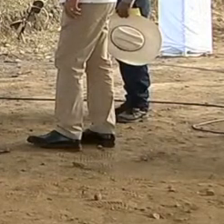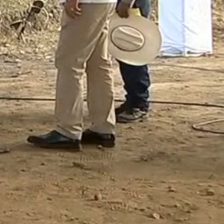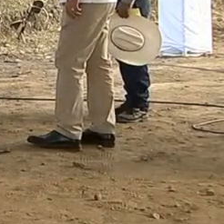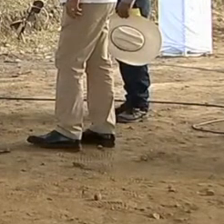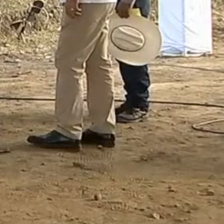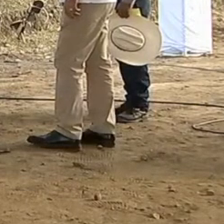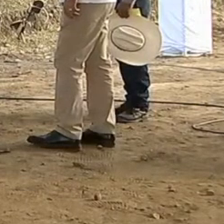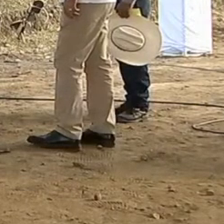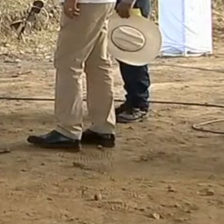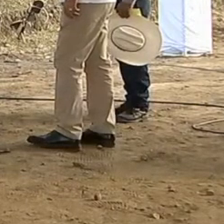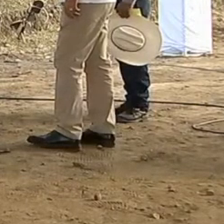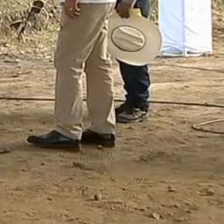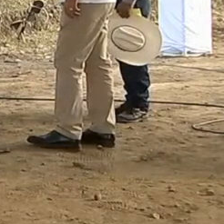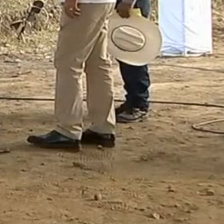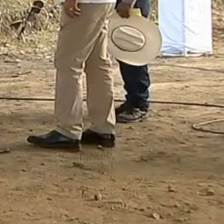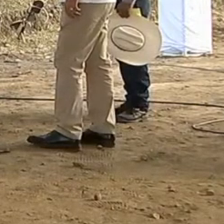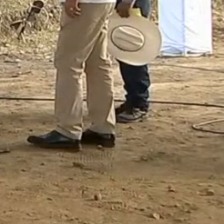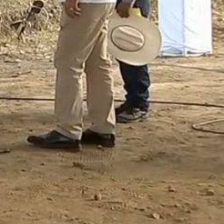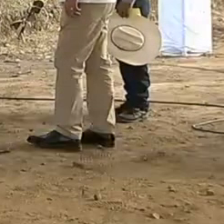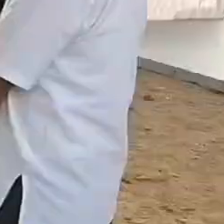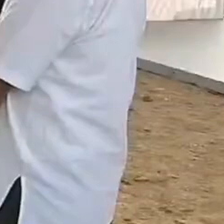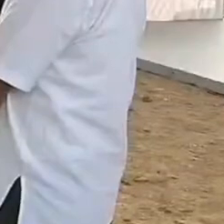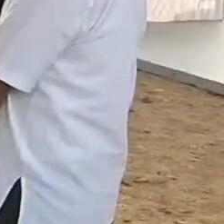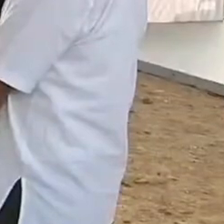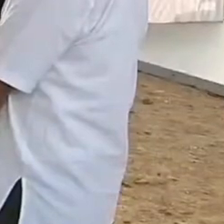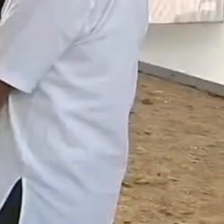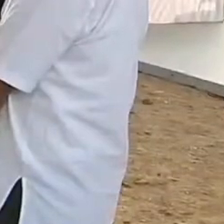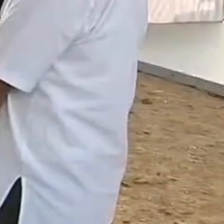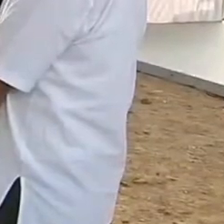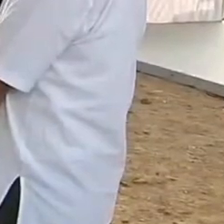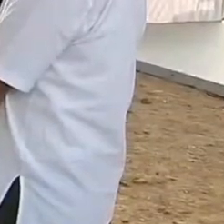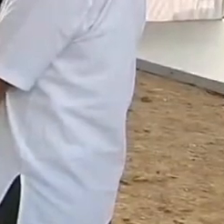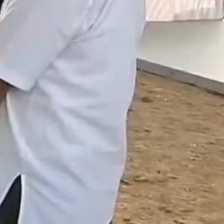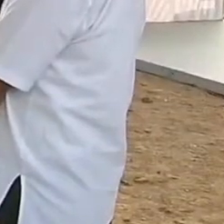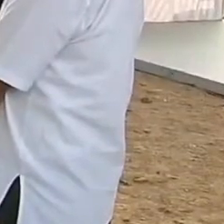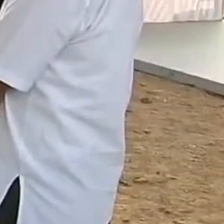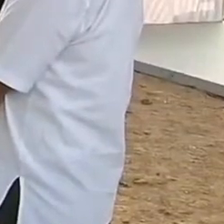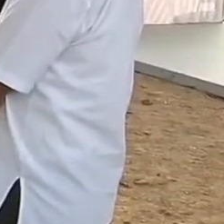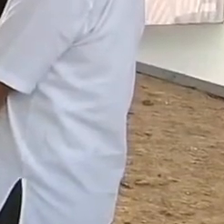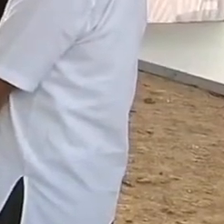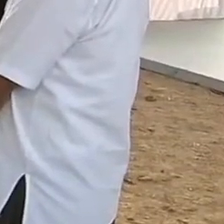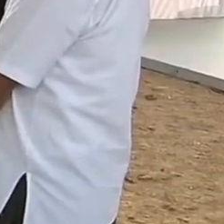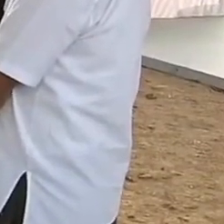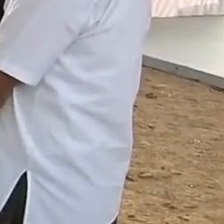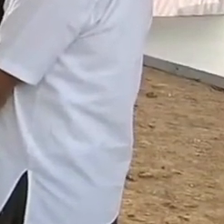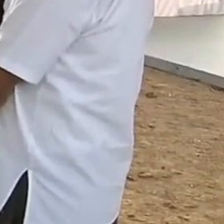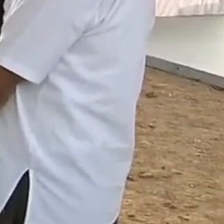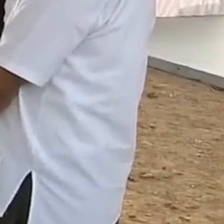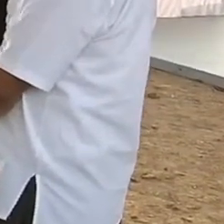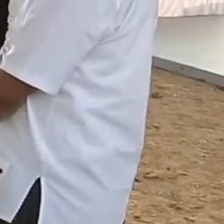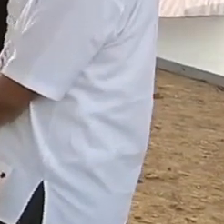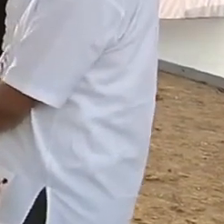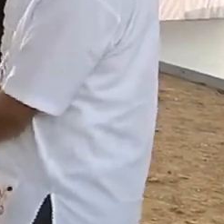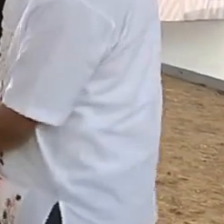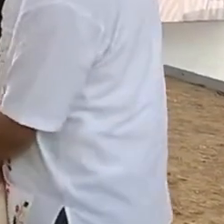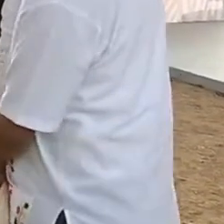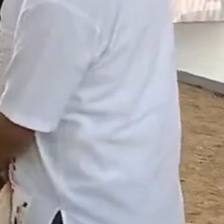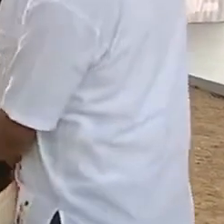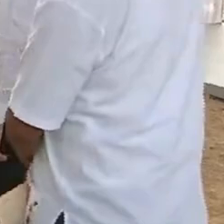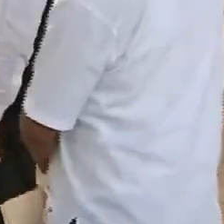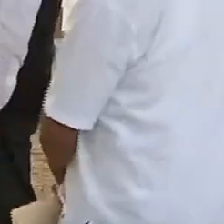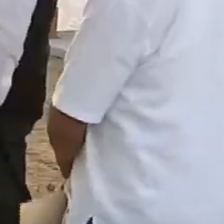terminando. Entonces, estamos ahorcando todas las regiones en el caso de Oaxaca y todos quedarán, como usted ha señalado, totalmente comunicados.